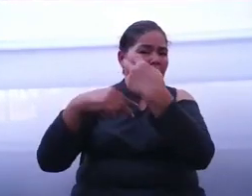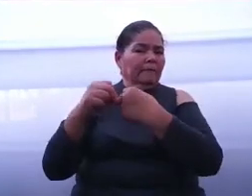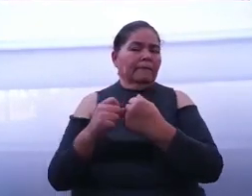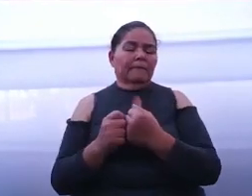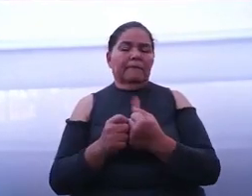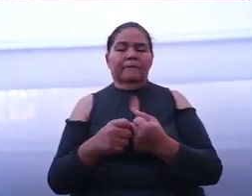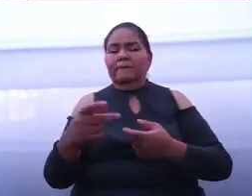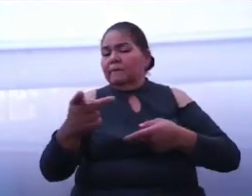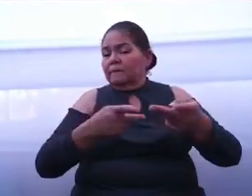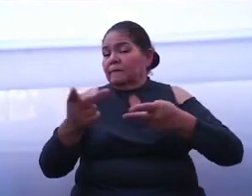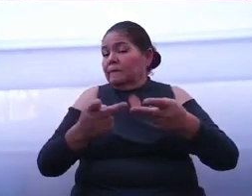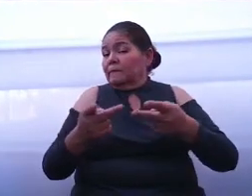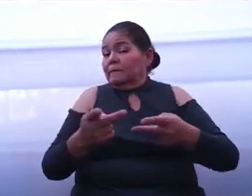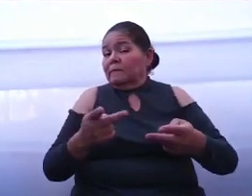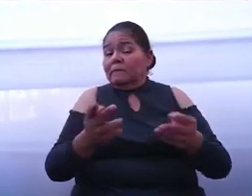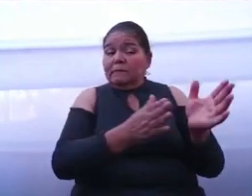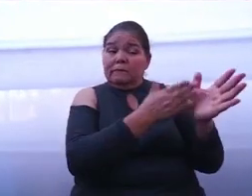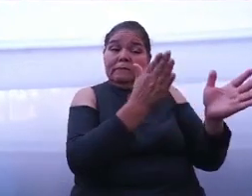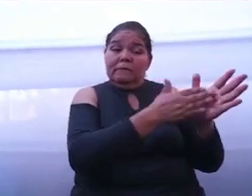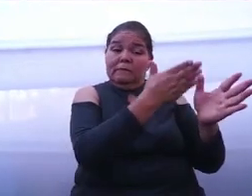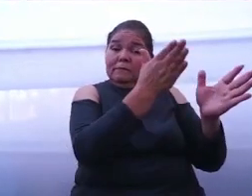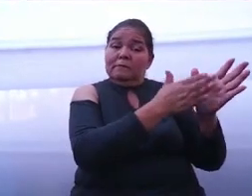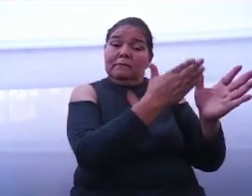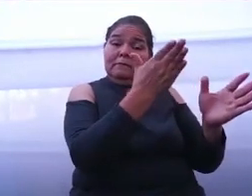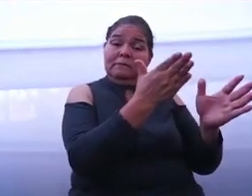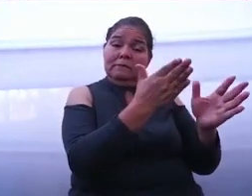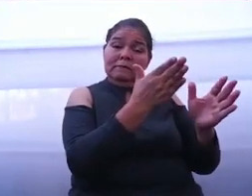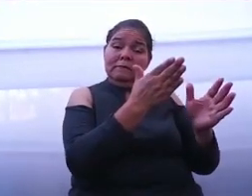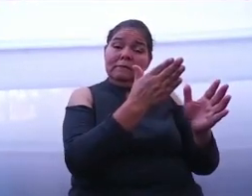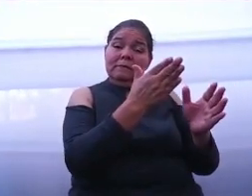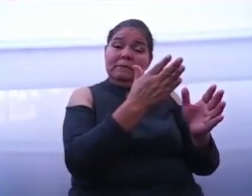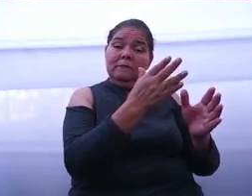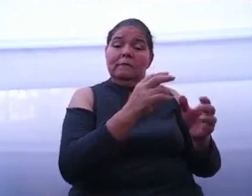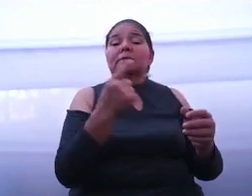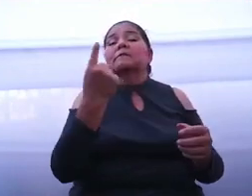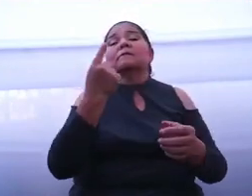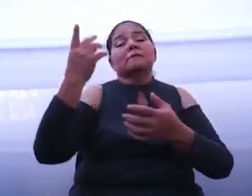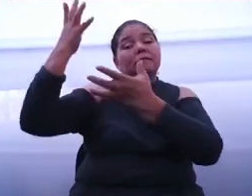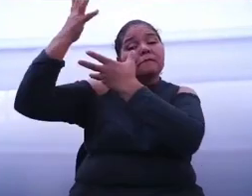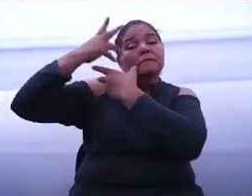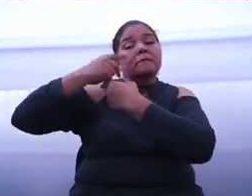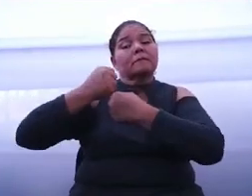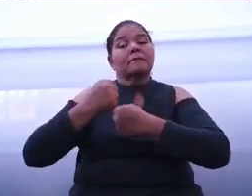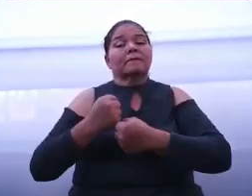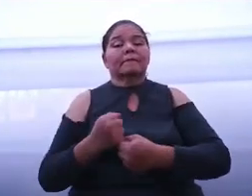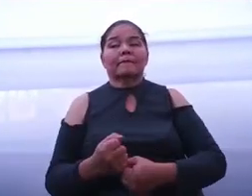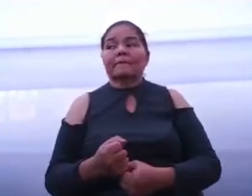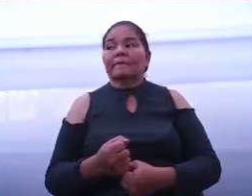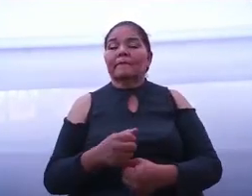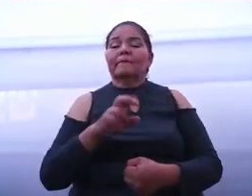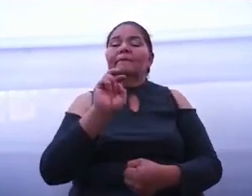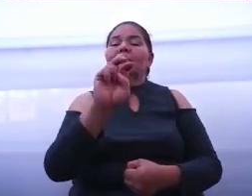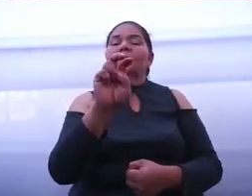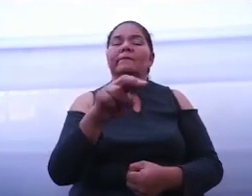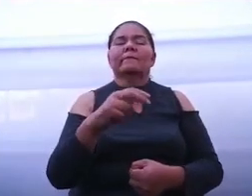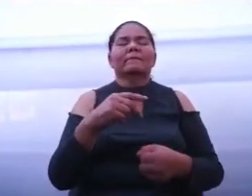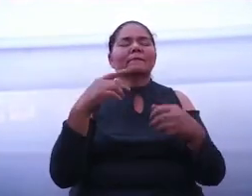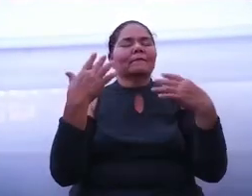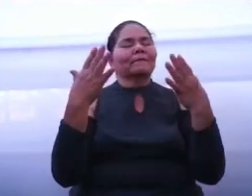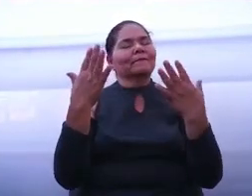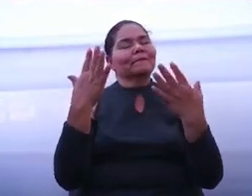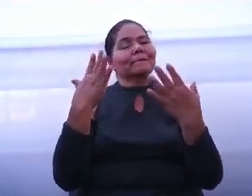prepararse para construir lo que se quiere. eso es esperanza,